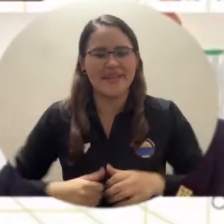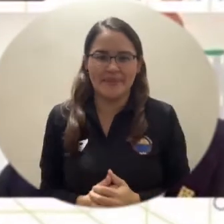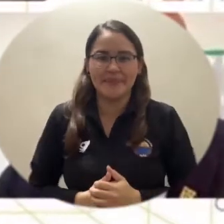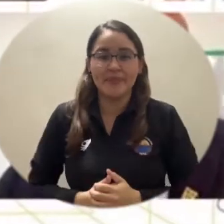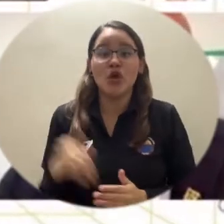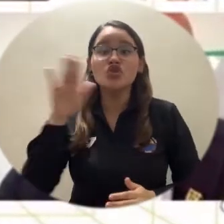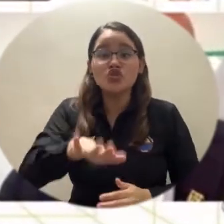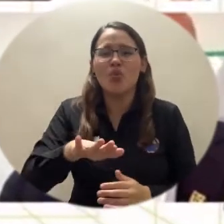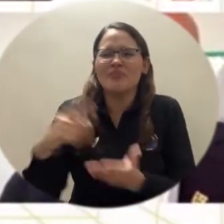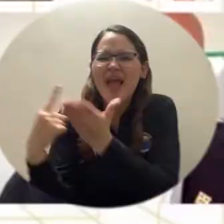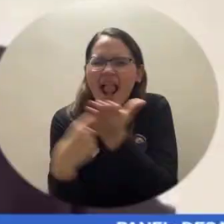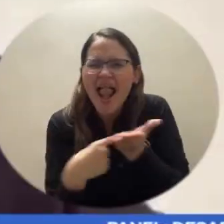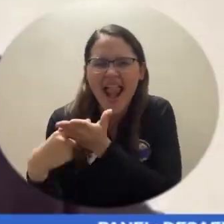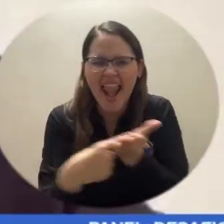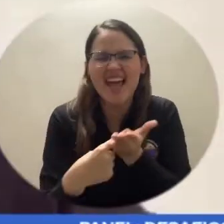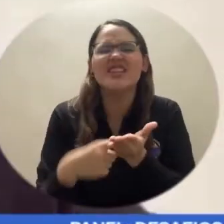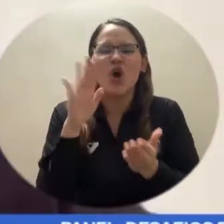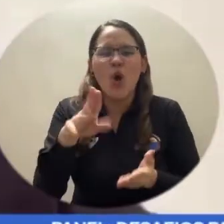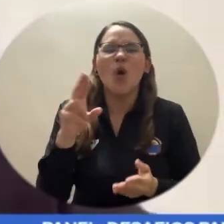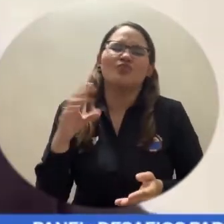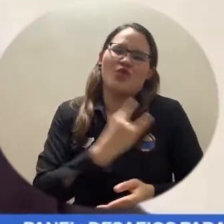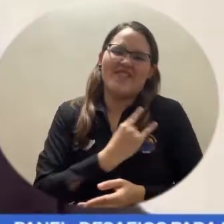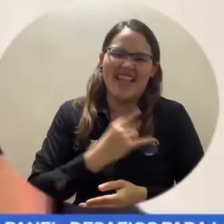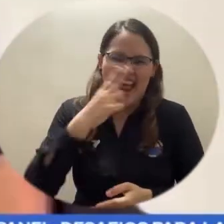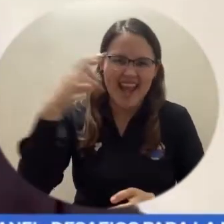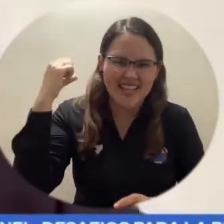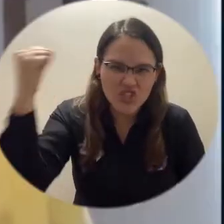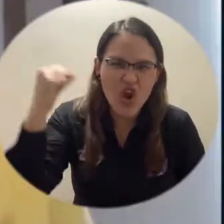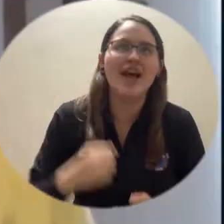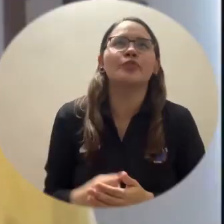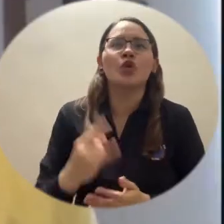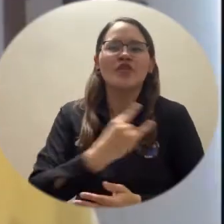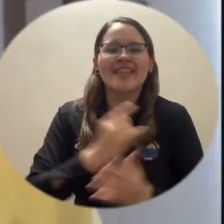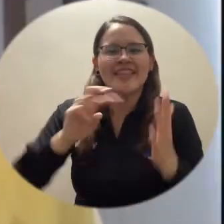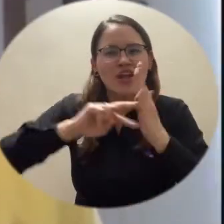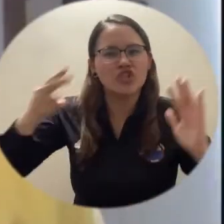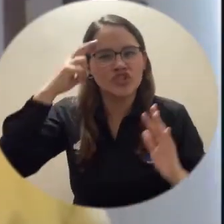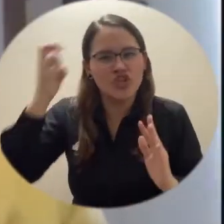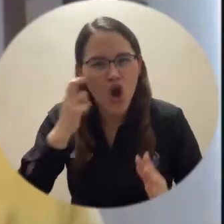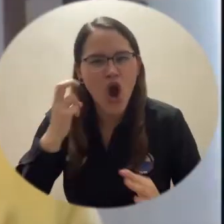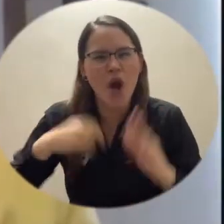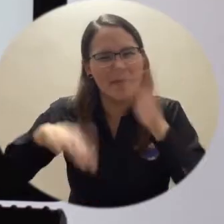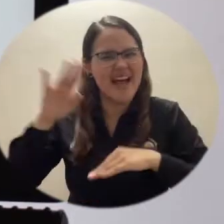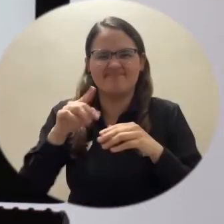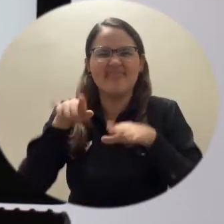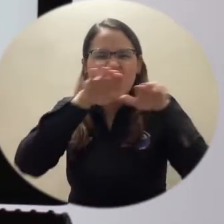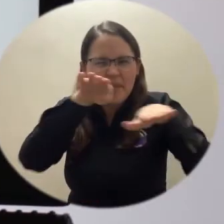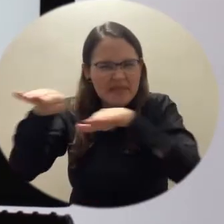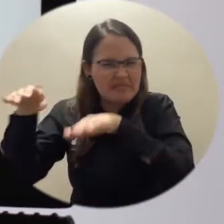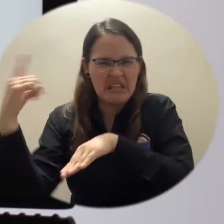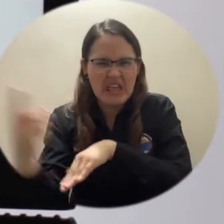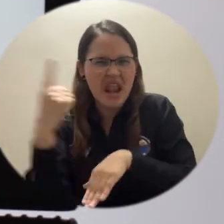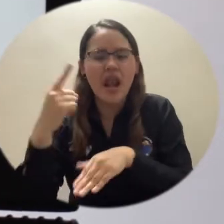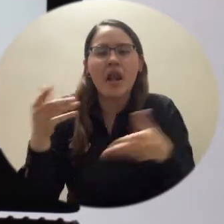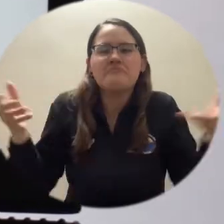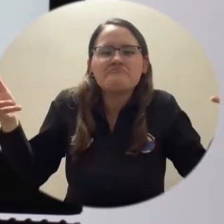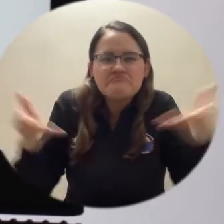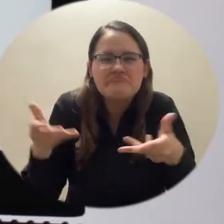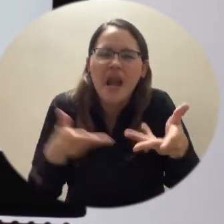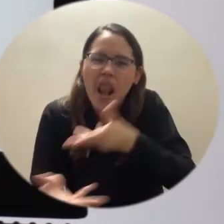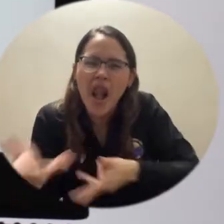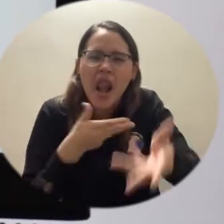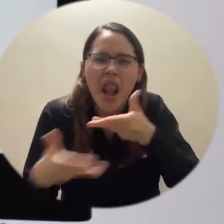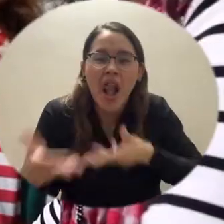Universidades Nacional y Tecnológica del Chocó y representantes del Ministerio Público y Función Pública, el rector Pablo Vera Salazar